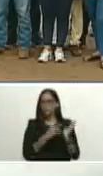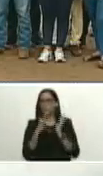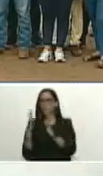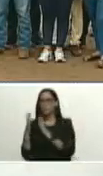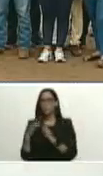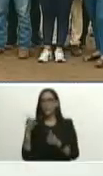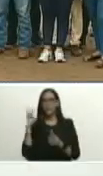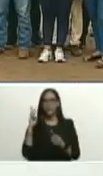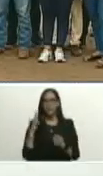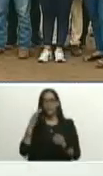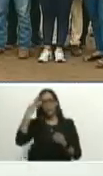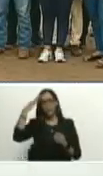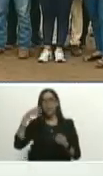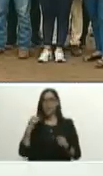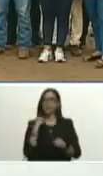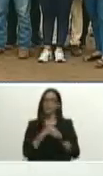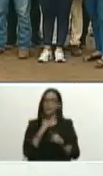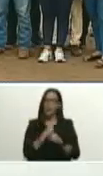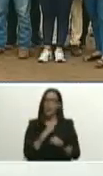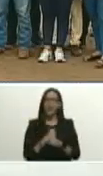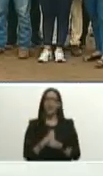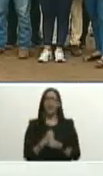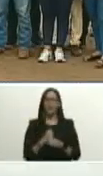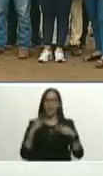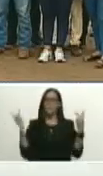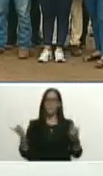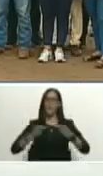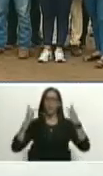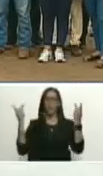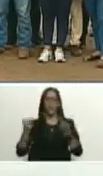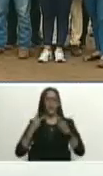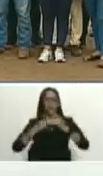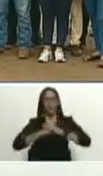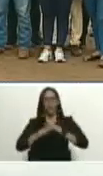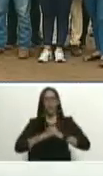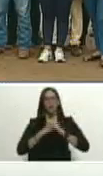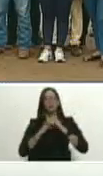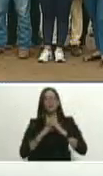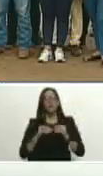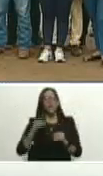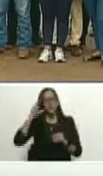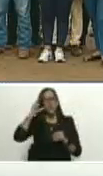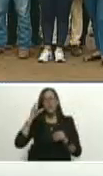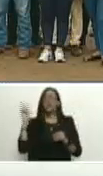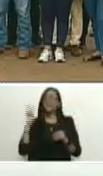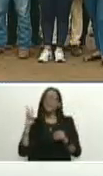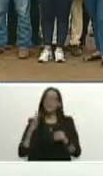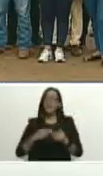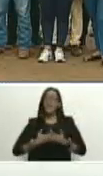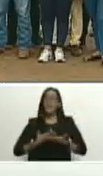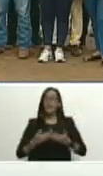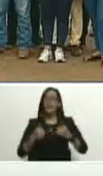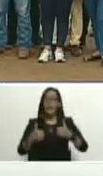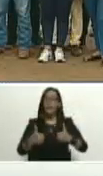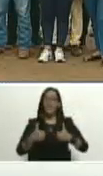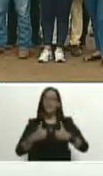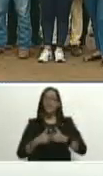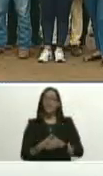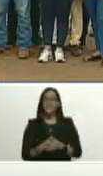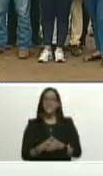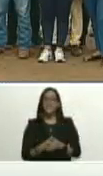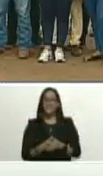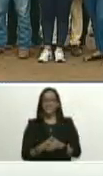trabajar a prosperar y rezan y oran todos los días porque a Venezuela le vaya bien a todos ellos le damos